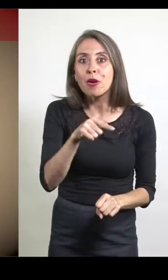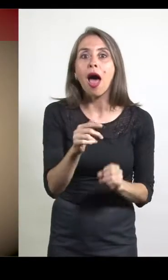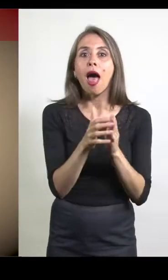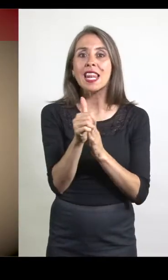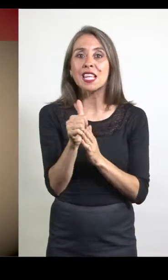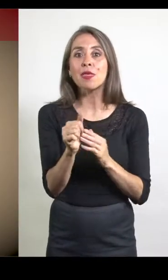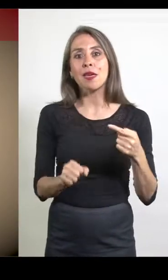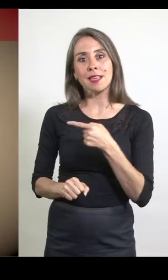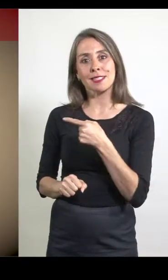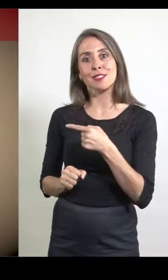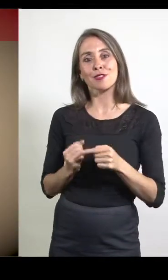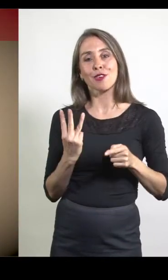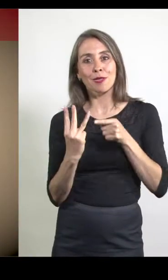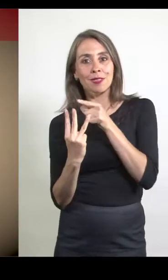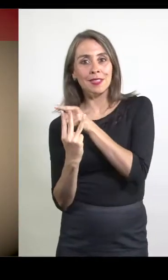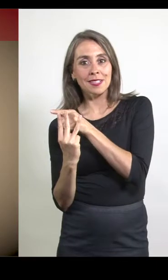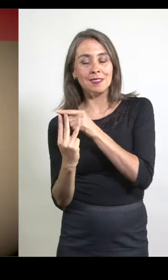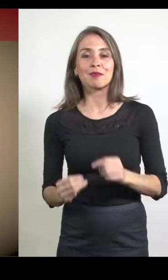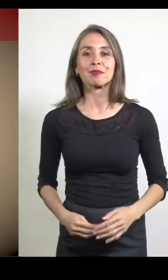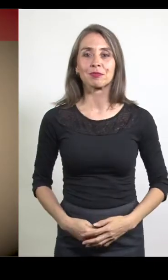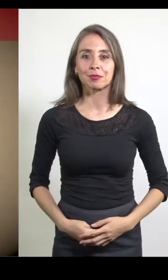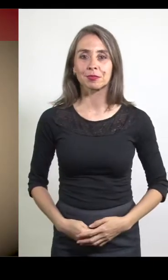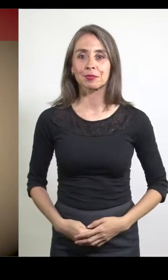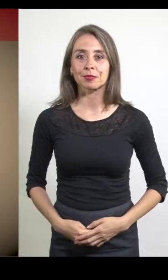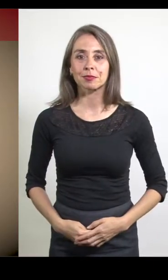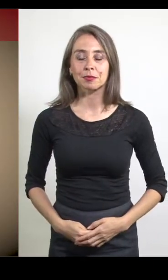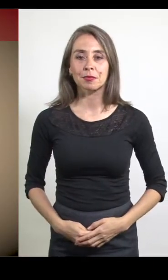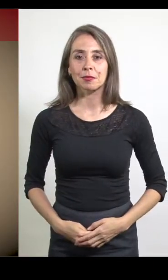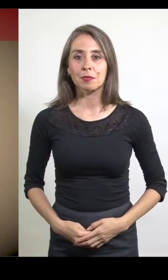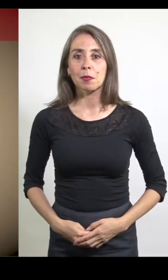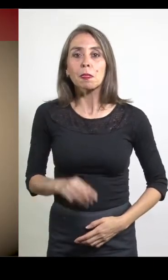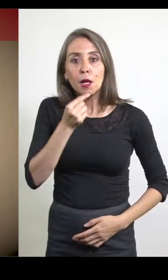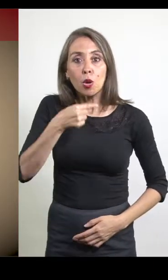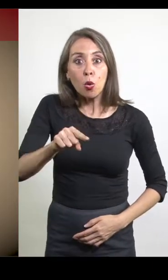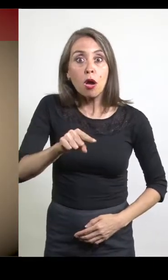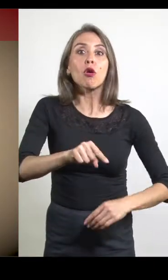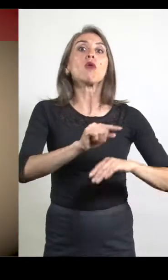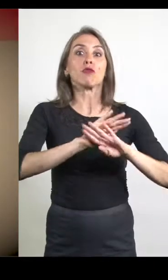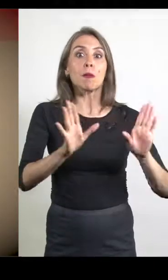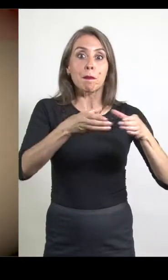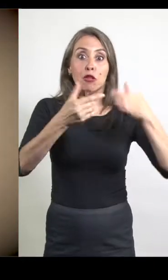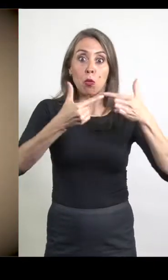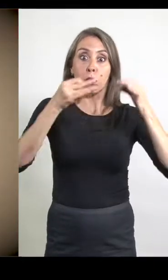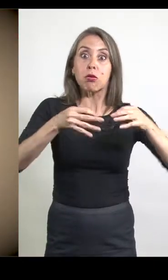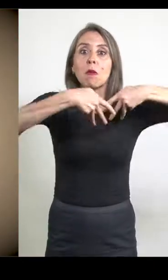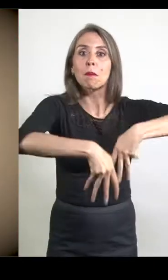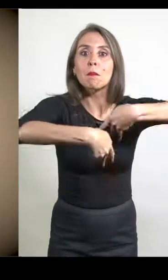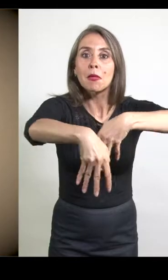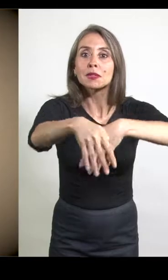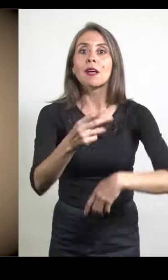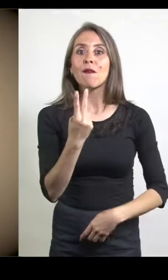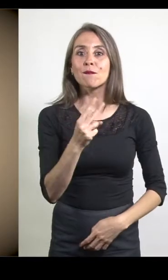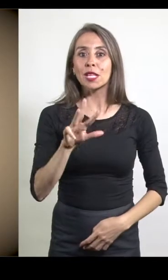Maraquías Concha Ortiz, Antonio Pupín y Artemio Gutiérrez. Pronto se manifestaron en las calles. El 29